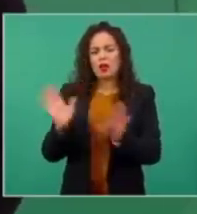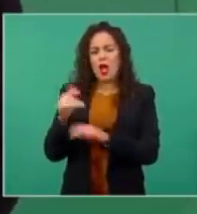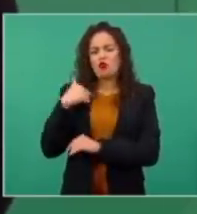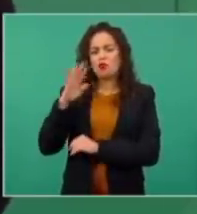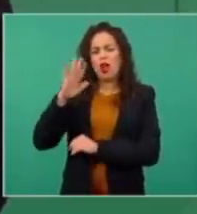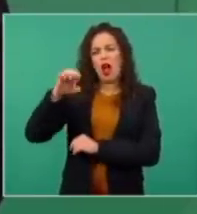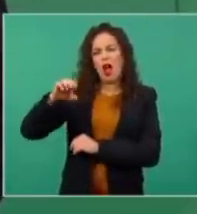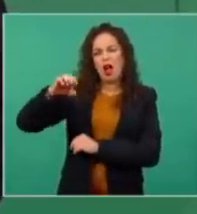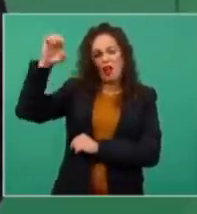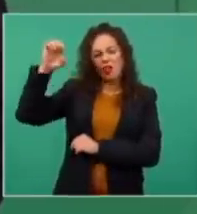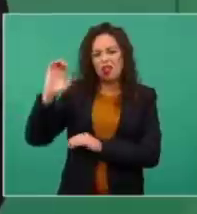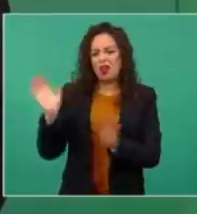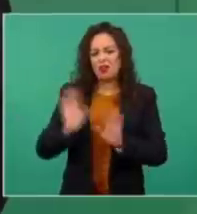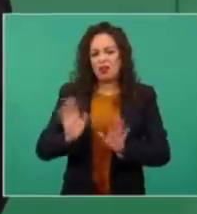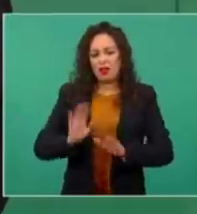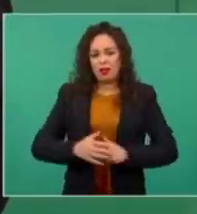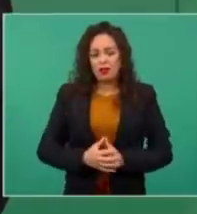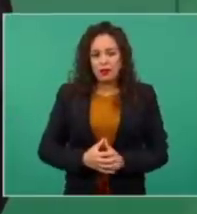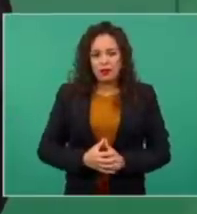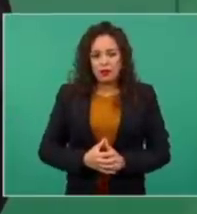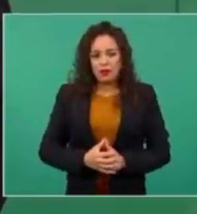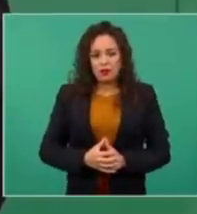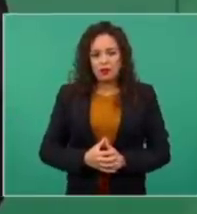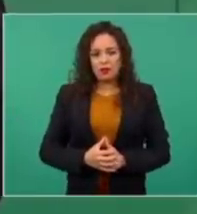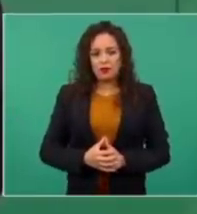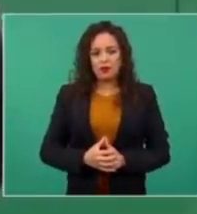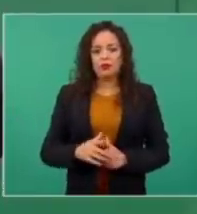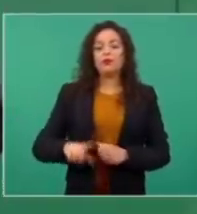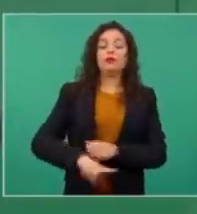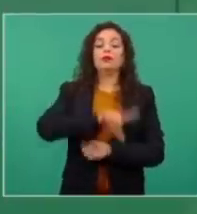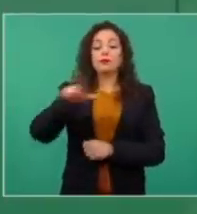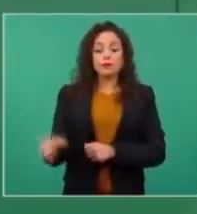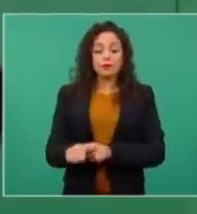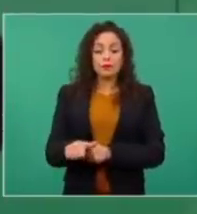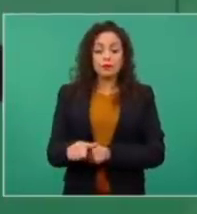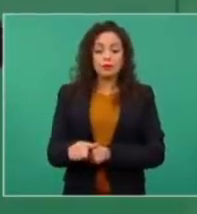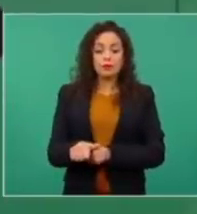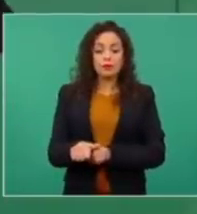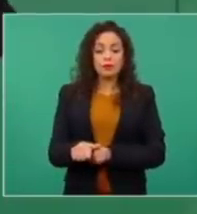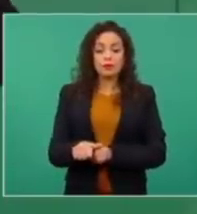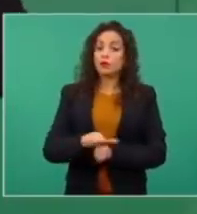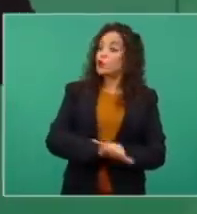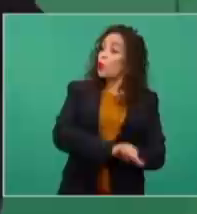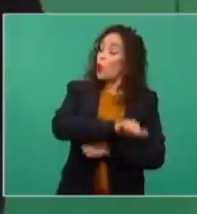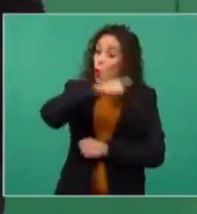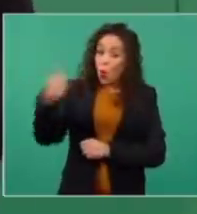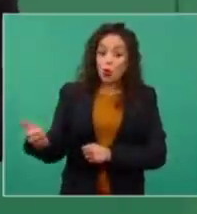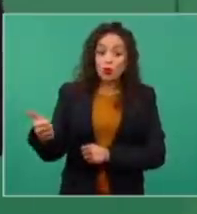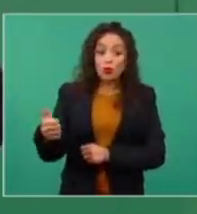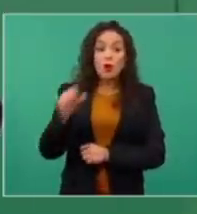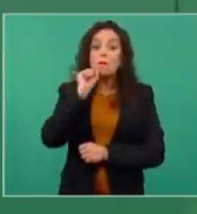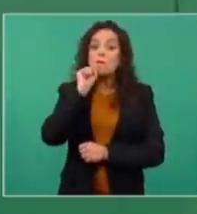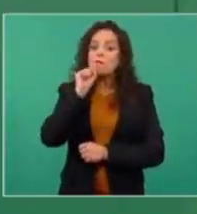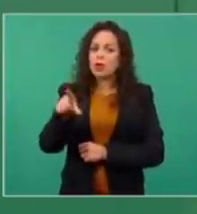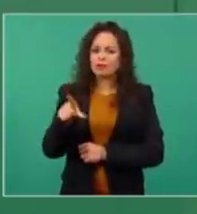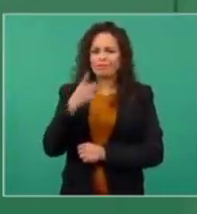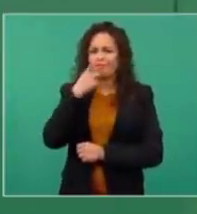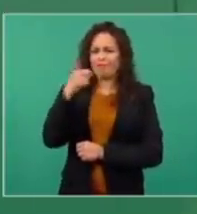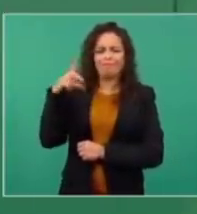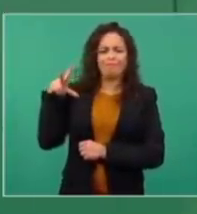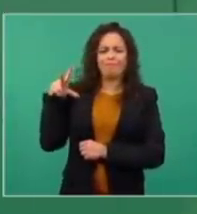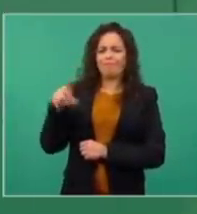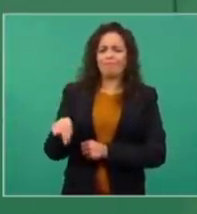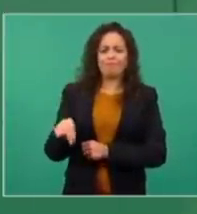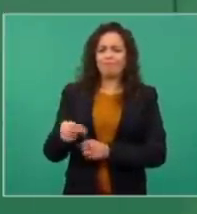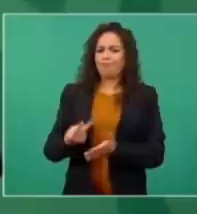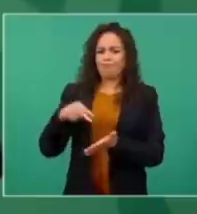no ha acertado. Y luego, otro, que también dijo que no, el que